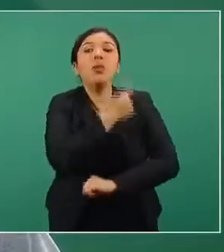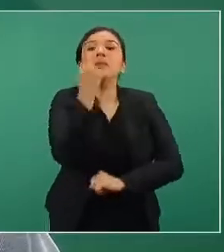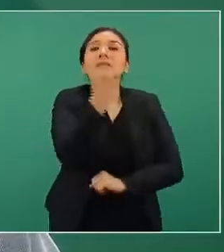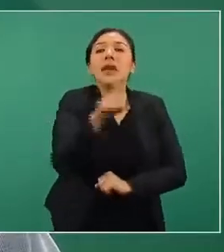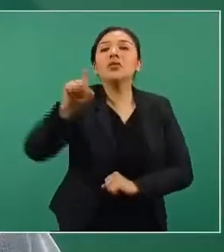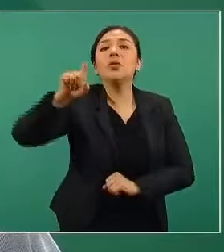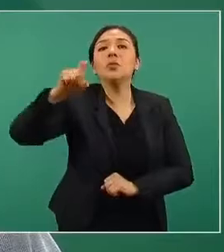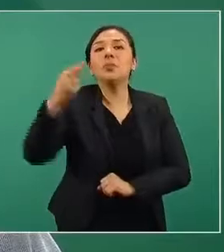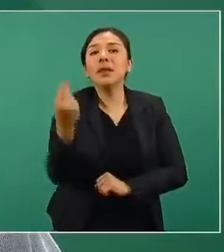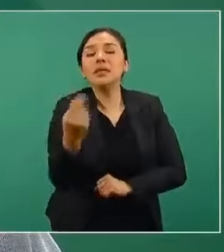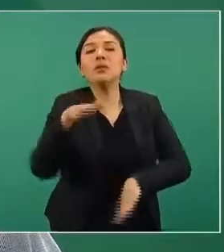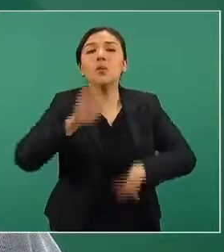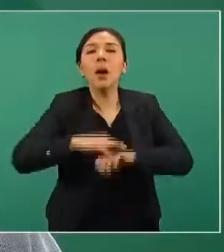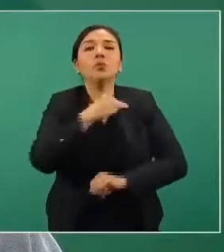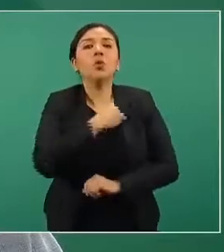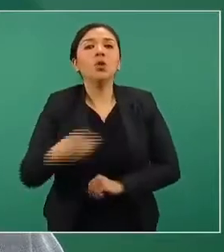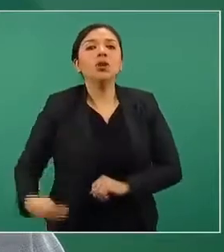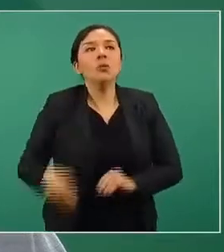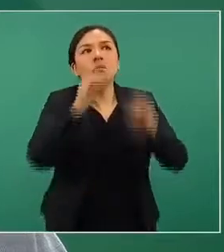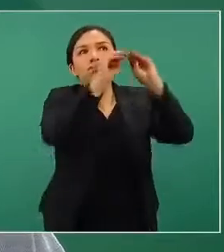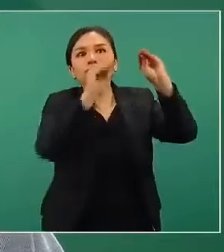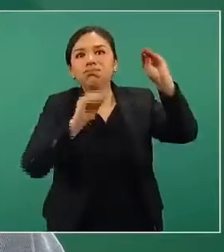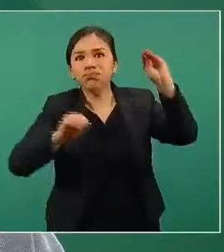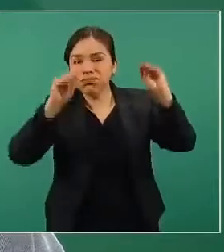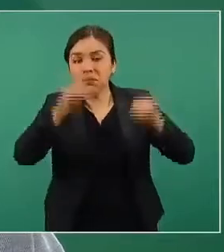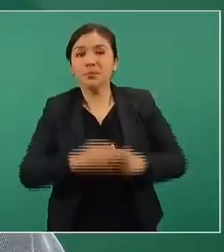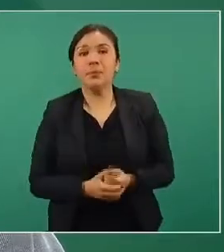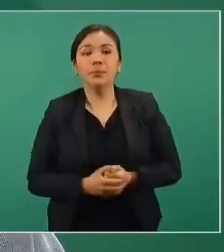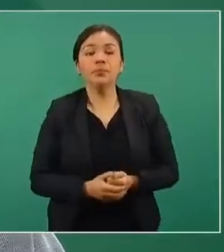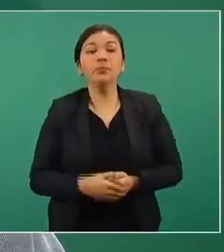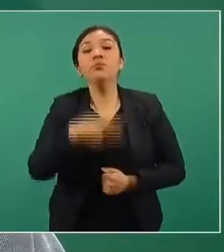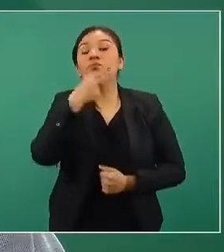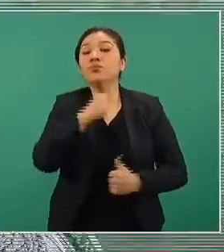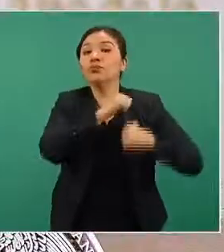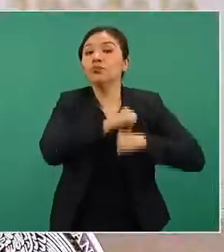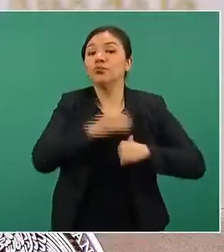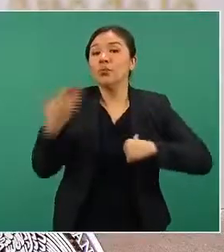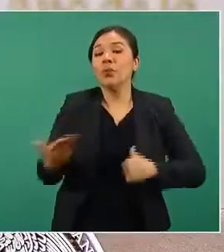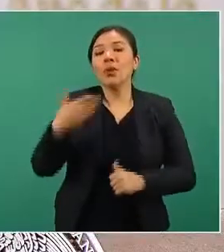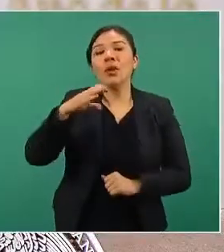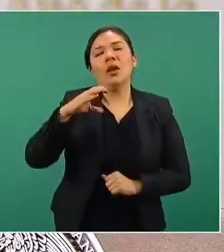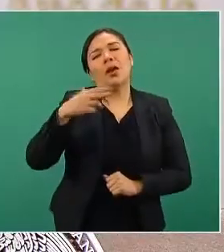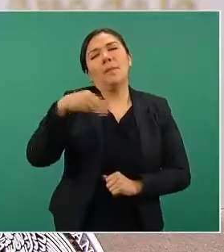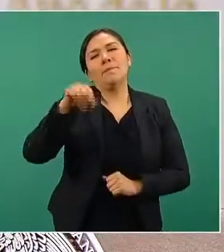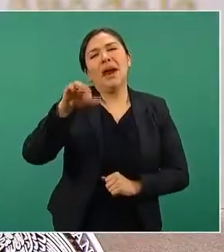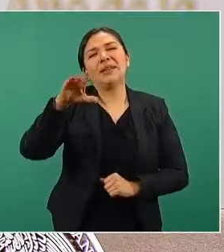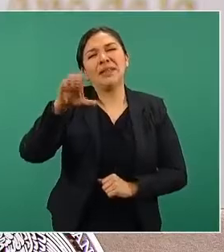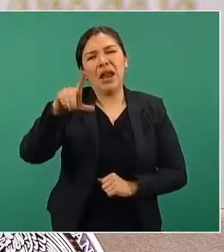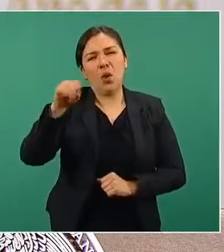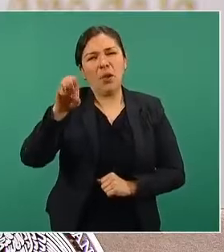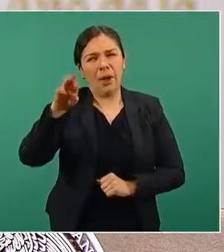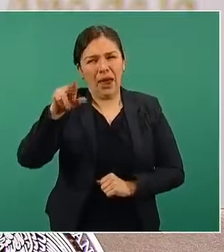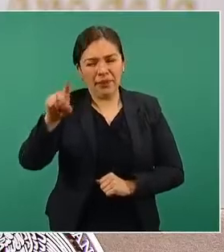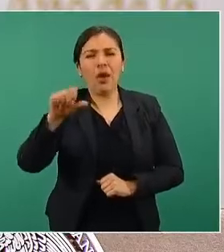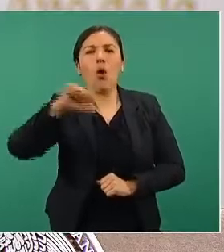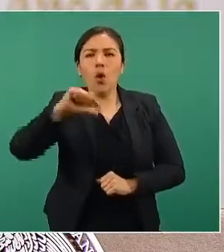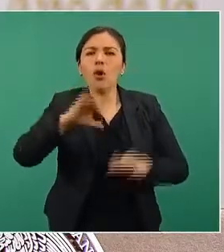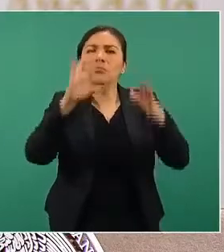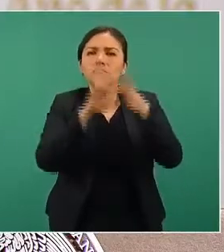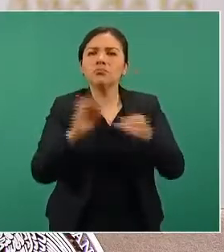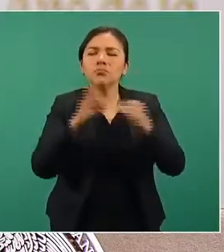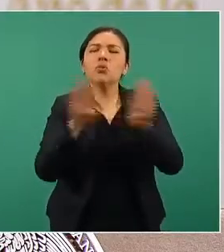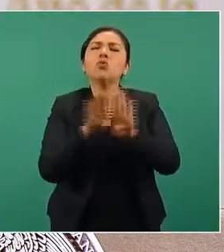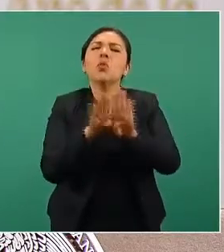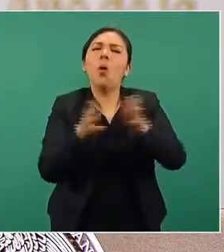veinticinco más. El canciller Marcelo Ebrard actualizará el arduo